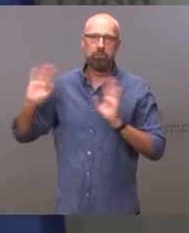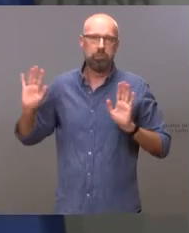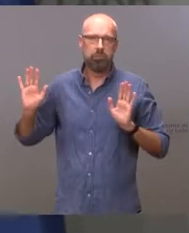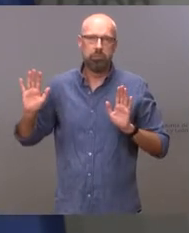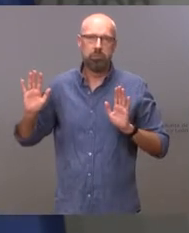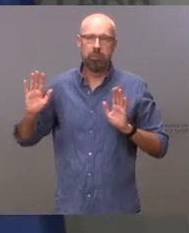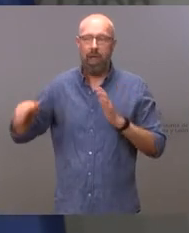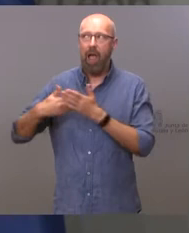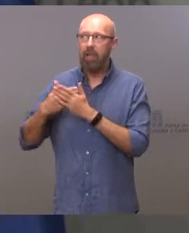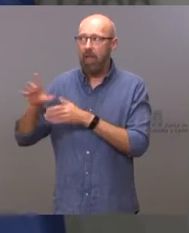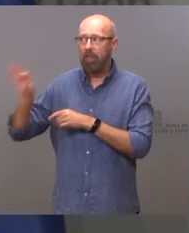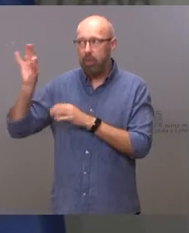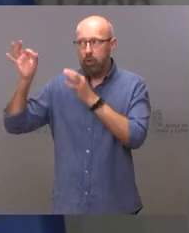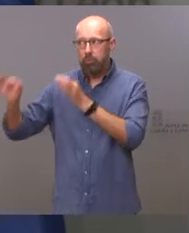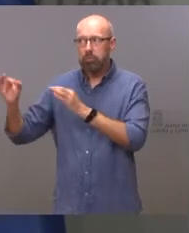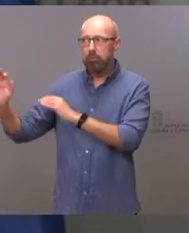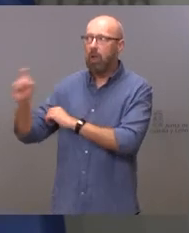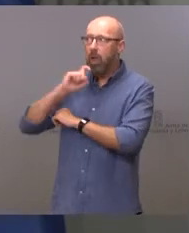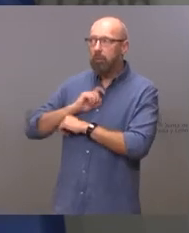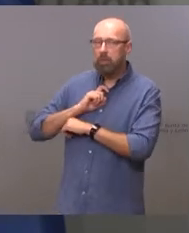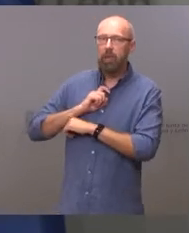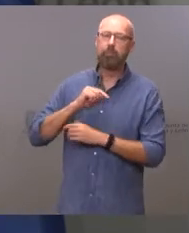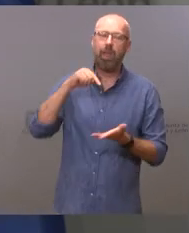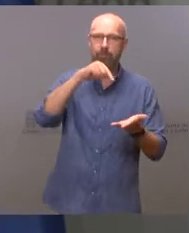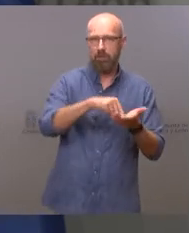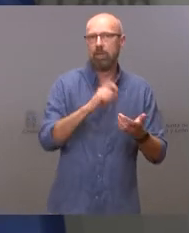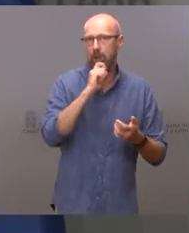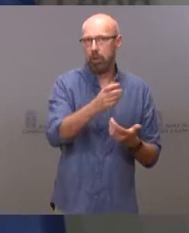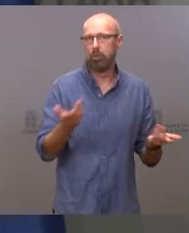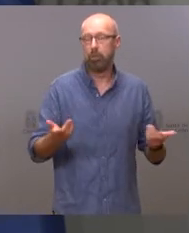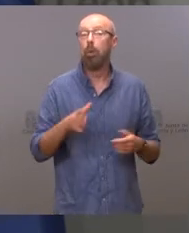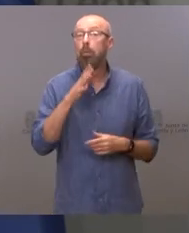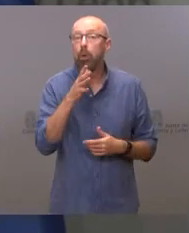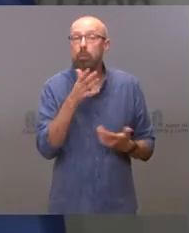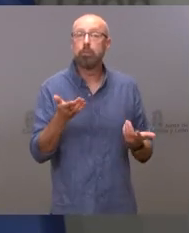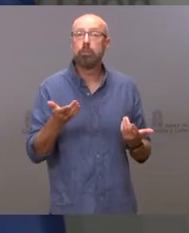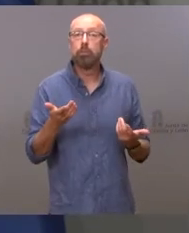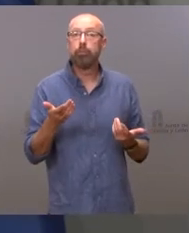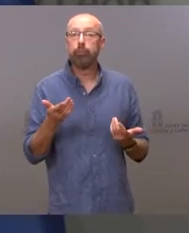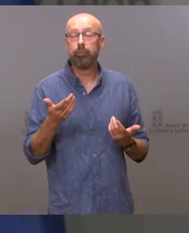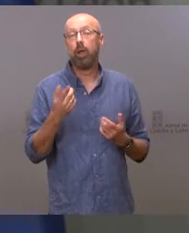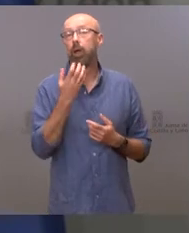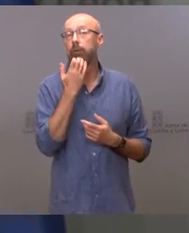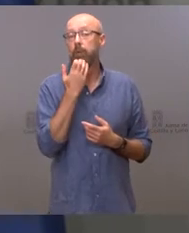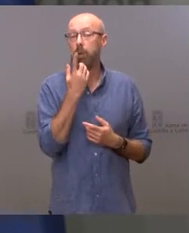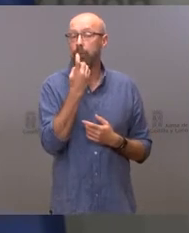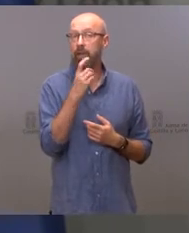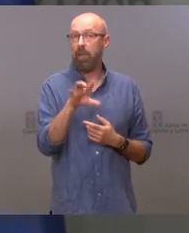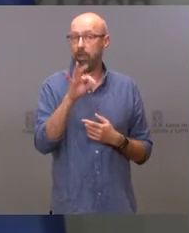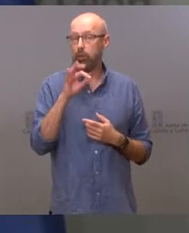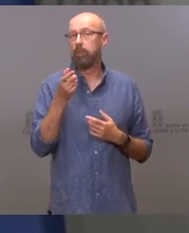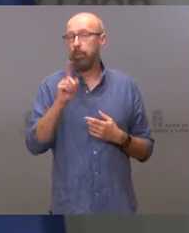podemos dar una fecha. Entre otras cosas, porque otra de las cosas que está pendiente de decidirse es si esto se puede hacer